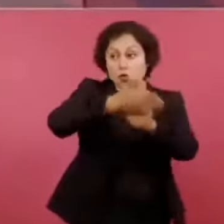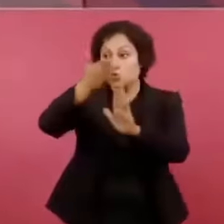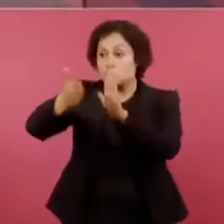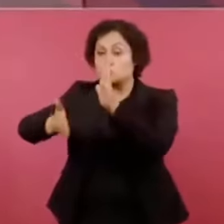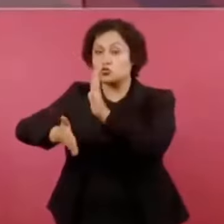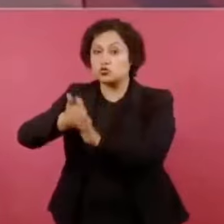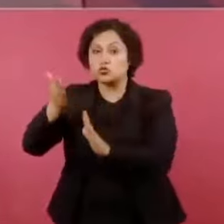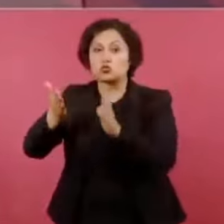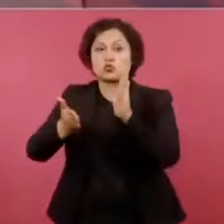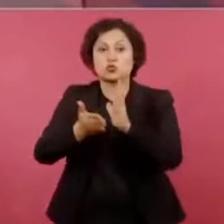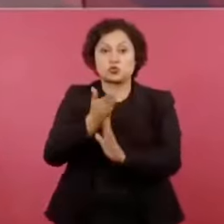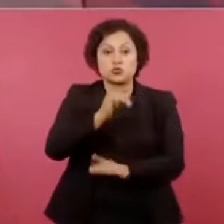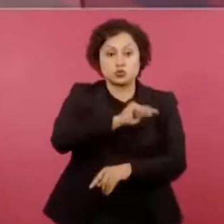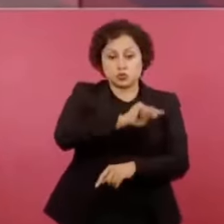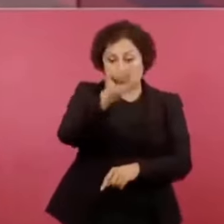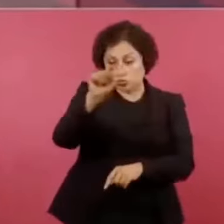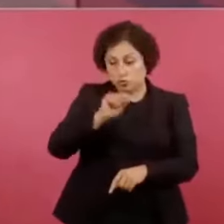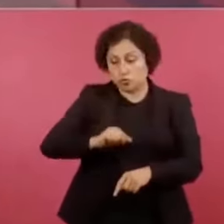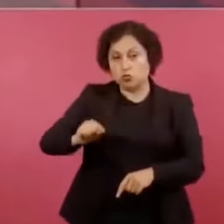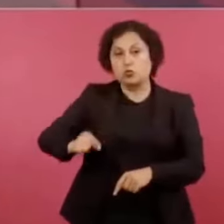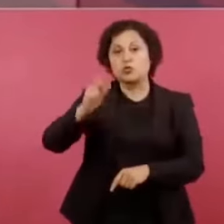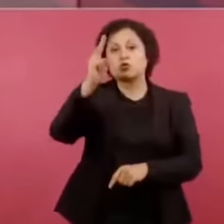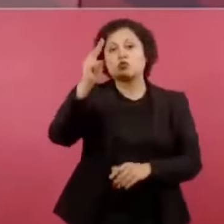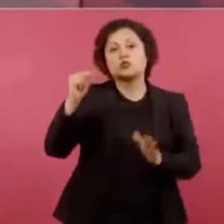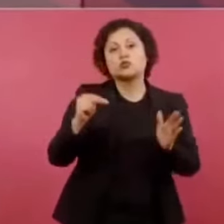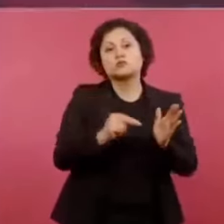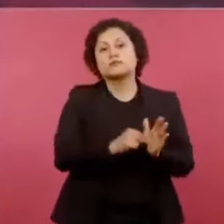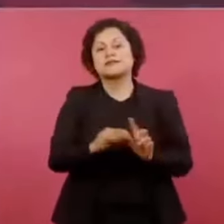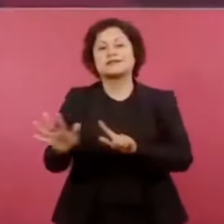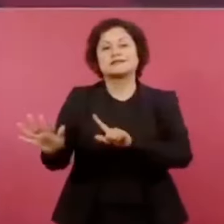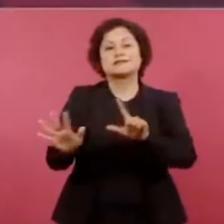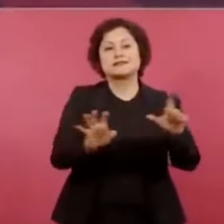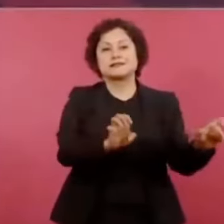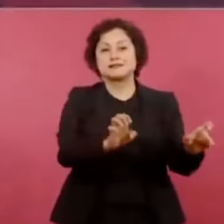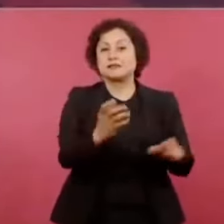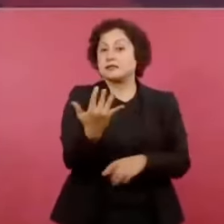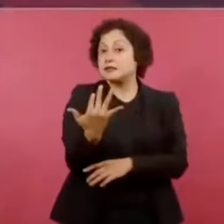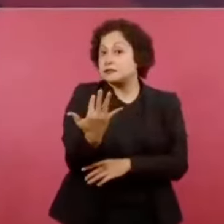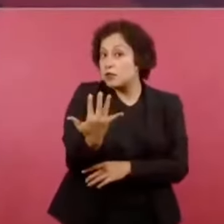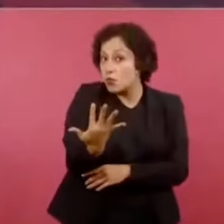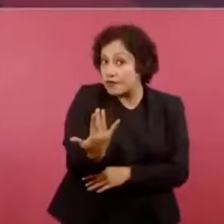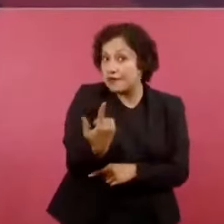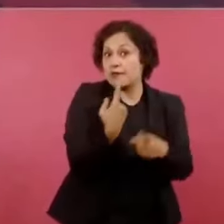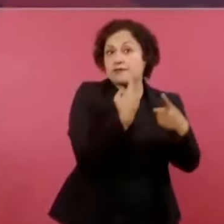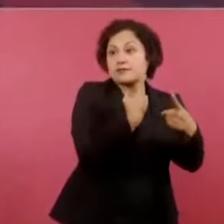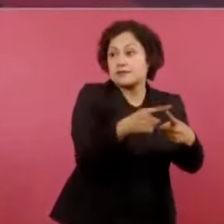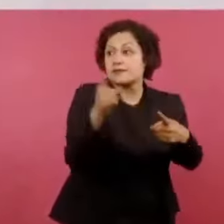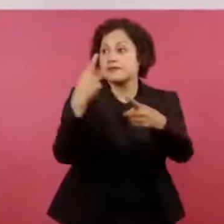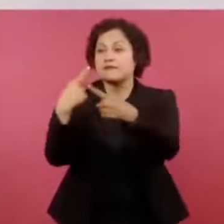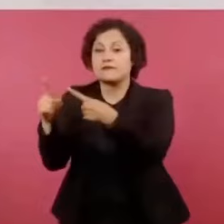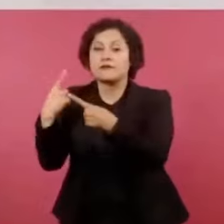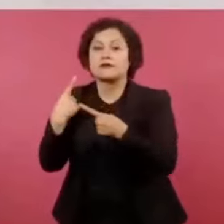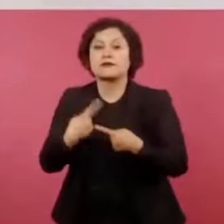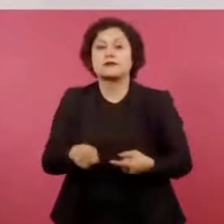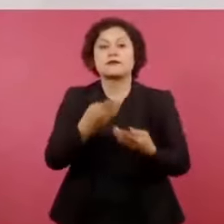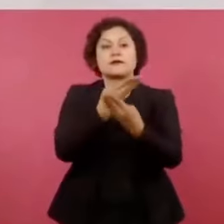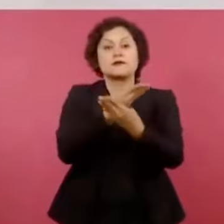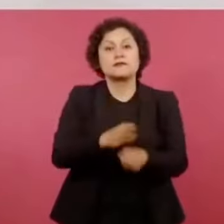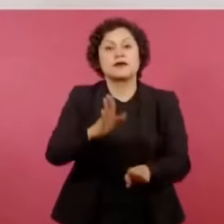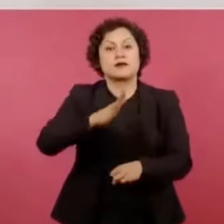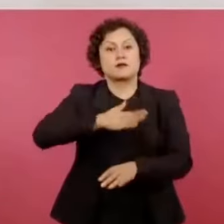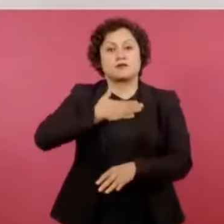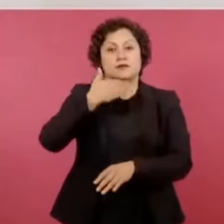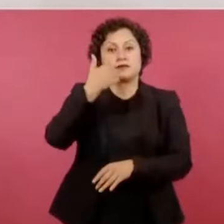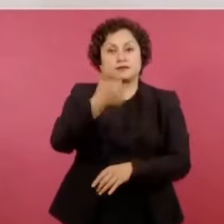sucursales del Banco del Bienestar, dos mil 750 sucursales del Banco del